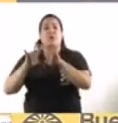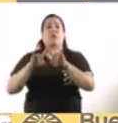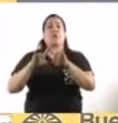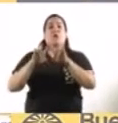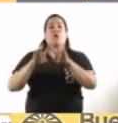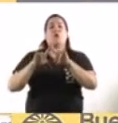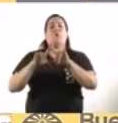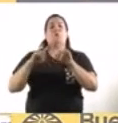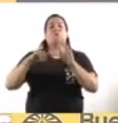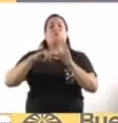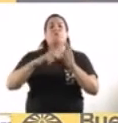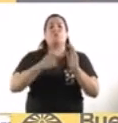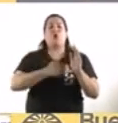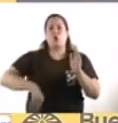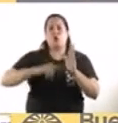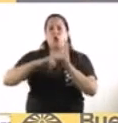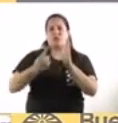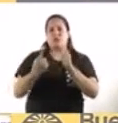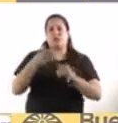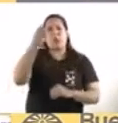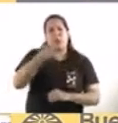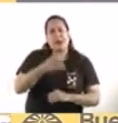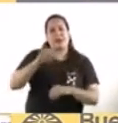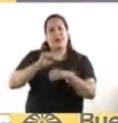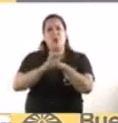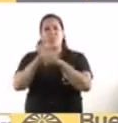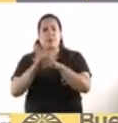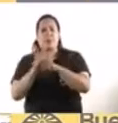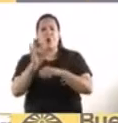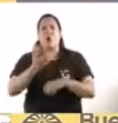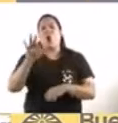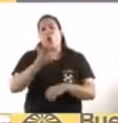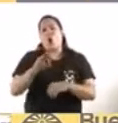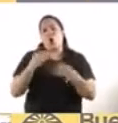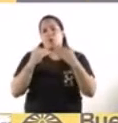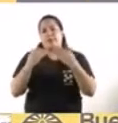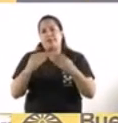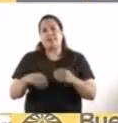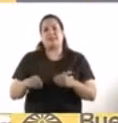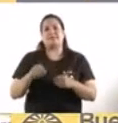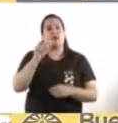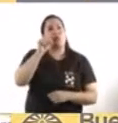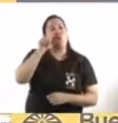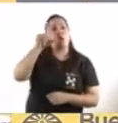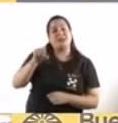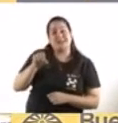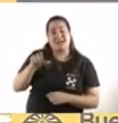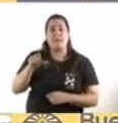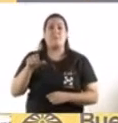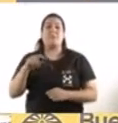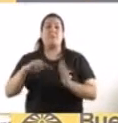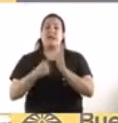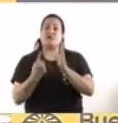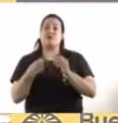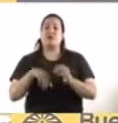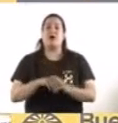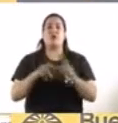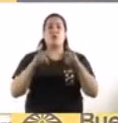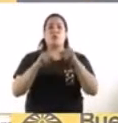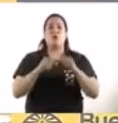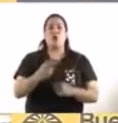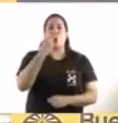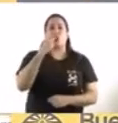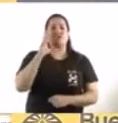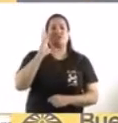barra coronavirus, o a través del BOTI o el WhatsApp de la ciudad, que es el 11